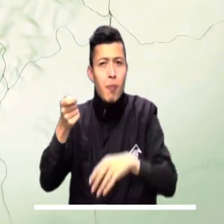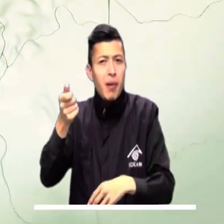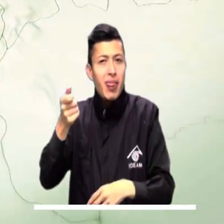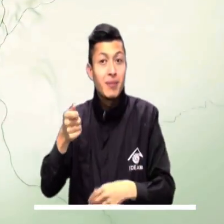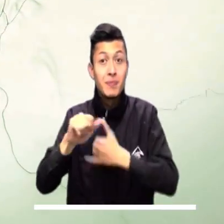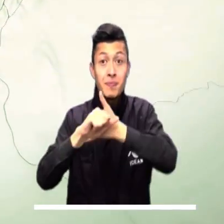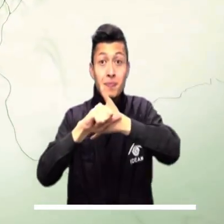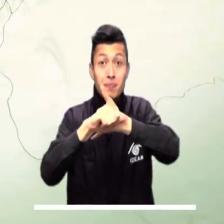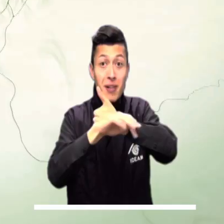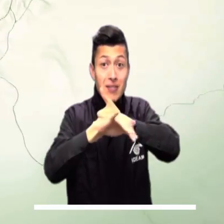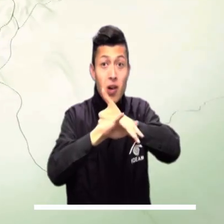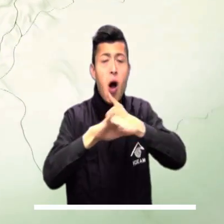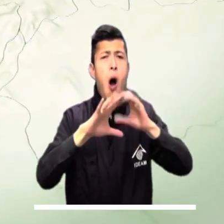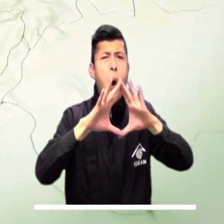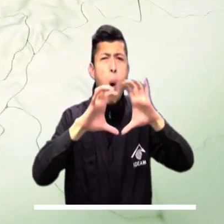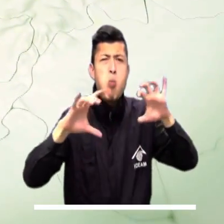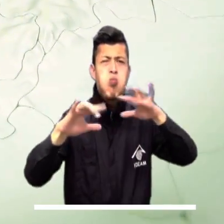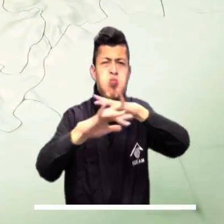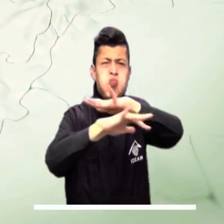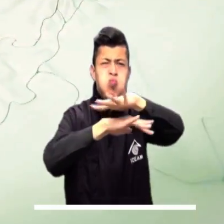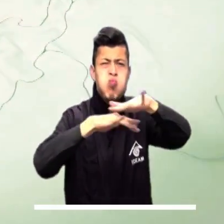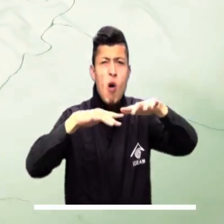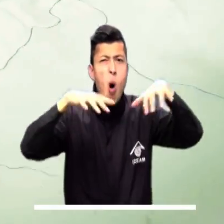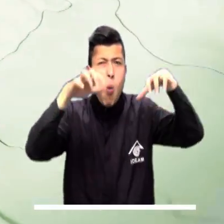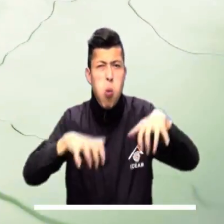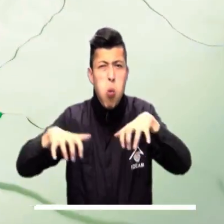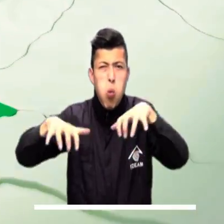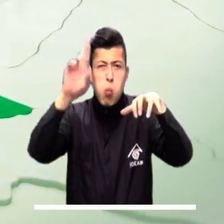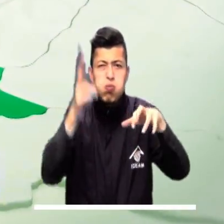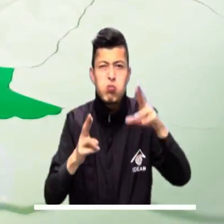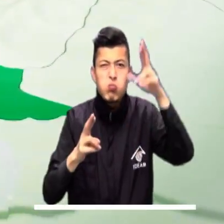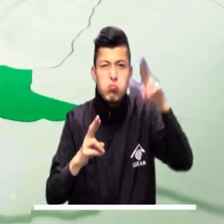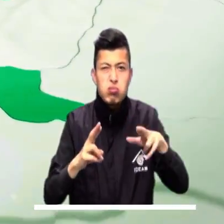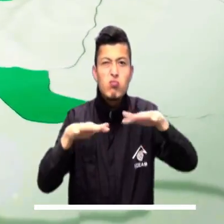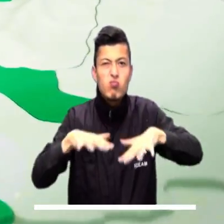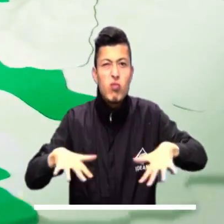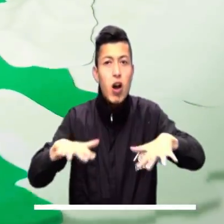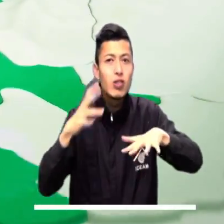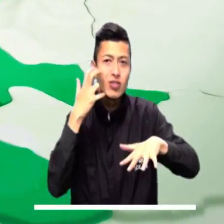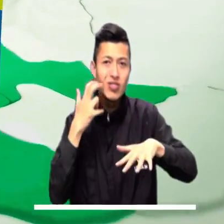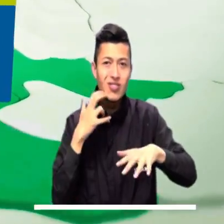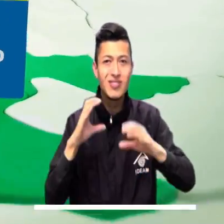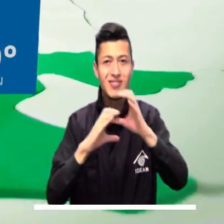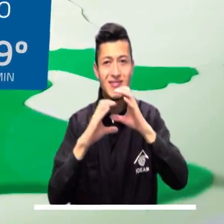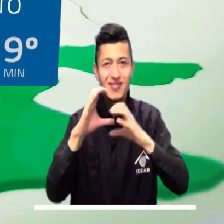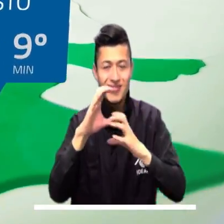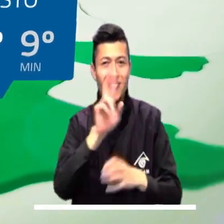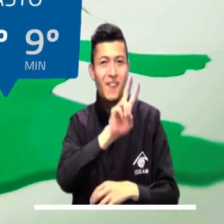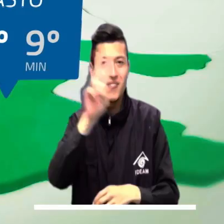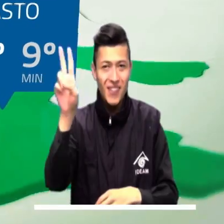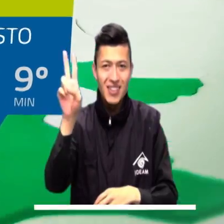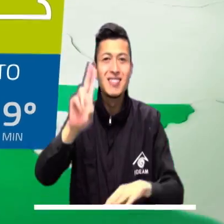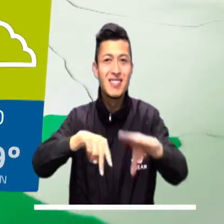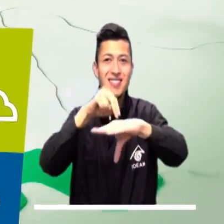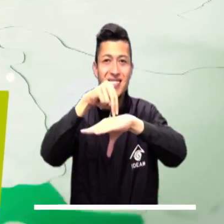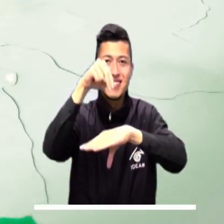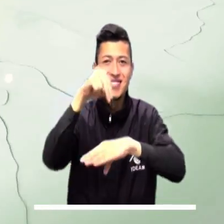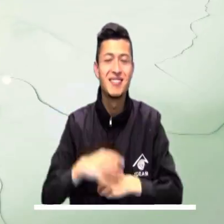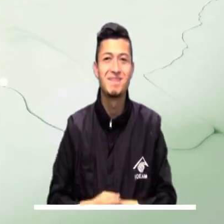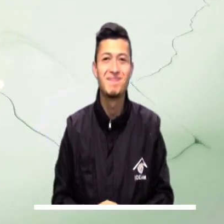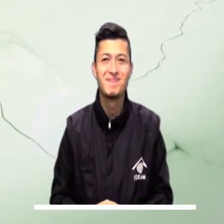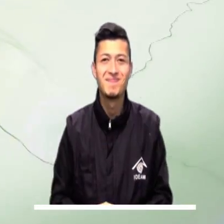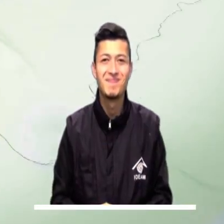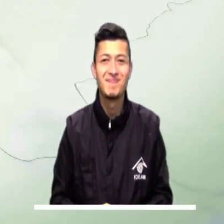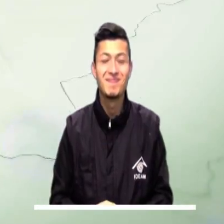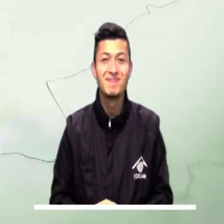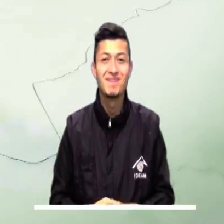pasajera. Sobre el Pacífico se prevé abundante nubosidad y posibles tormentas eléctricas en amplios sectores de Chocó, Cauca, Valle